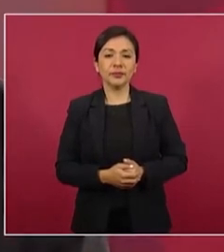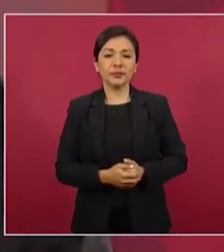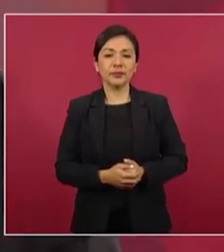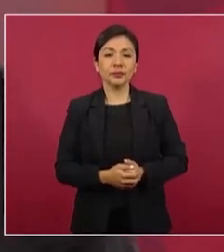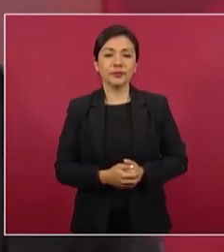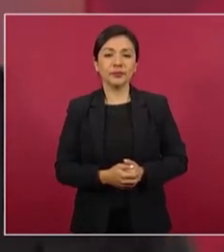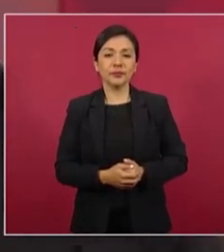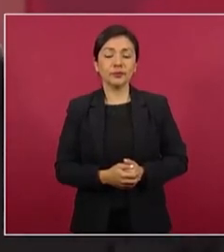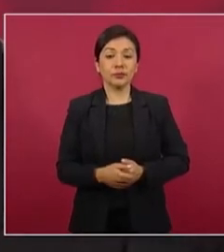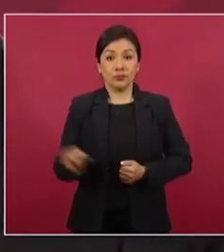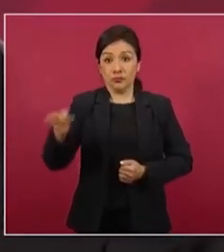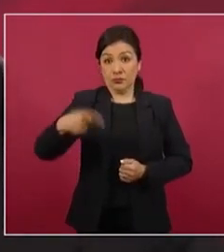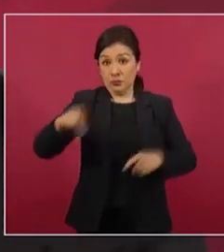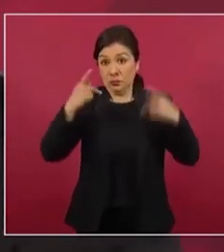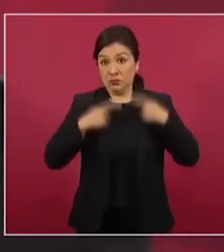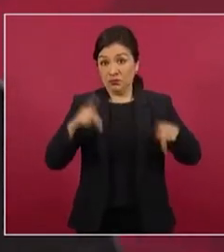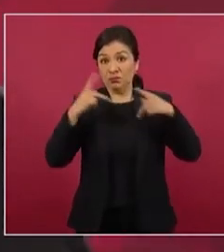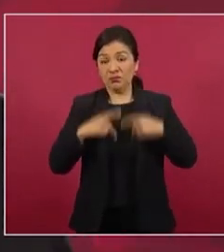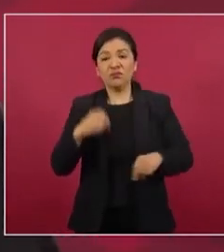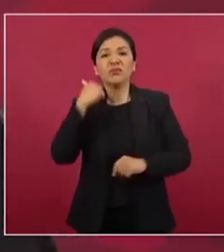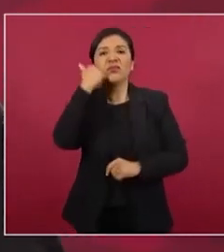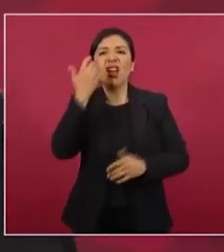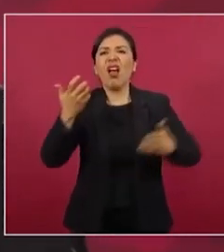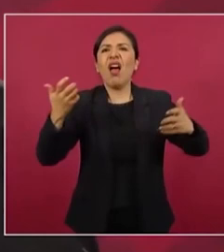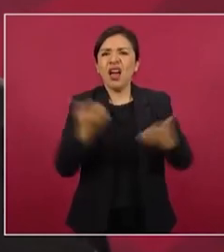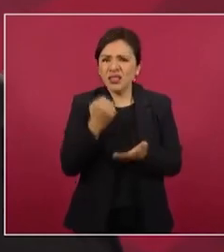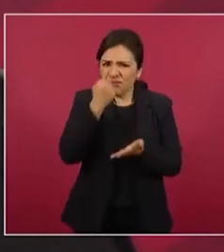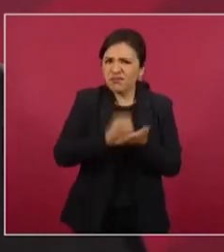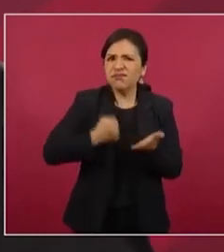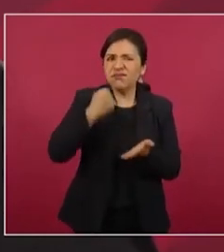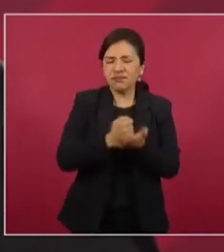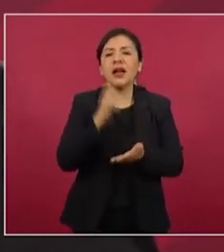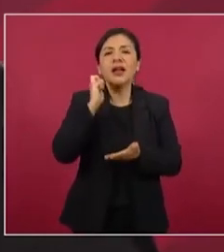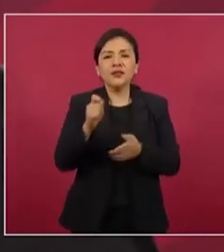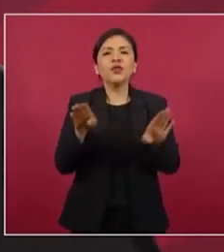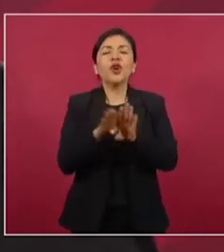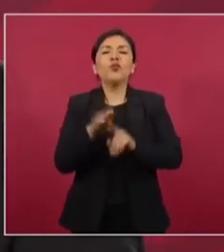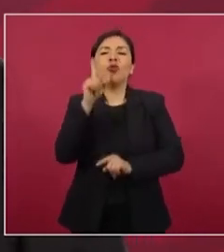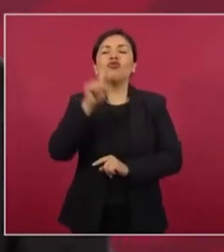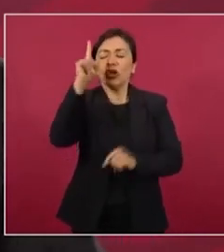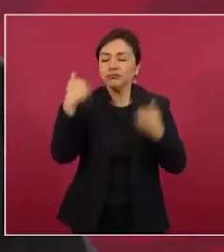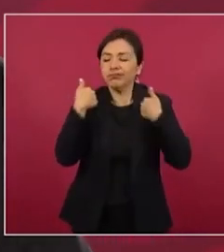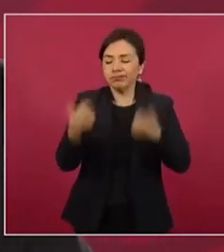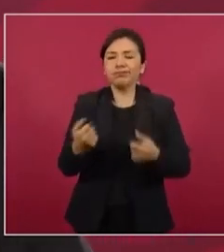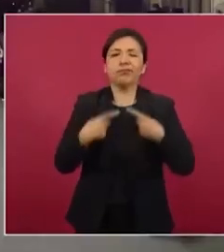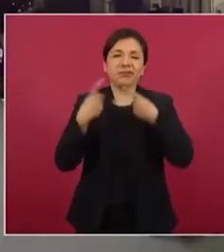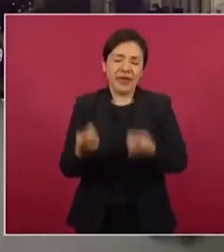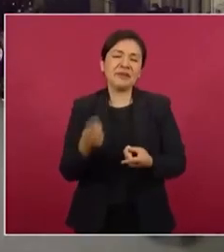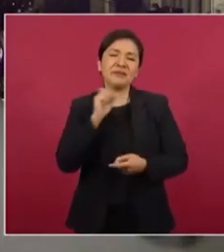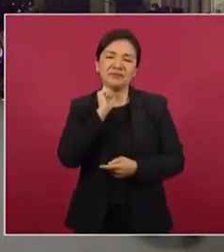la voz del pueblo si es la voz de Dios bueno vamos adelante